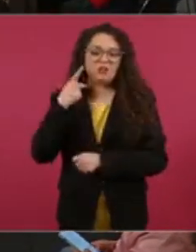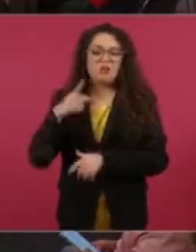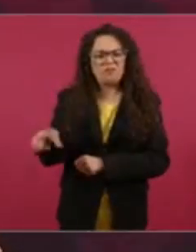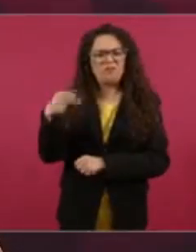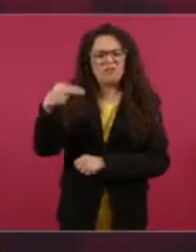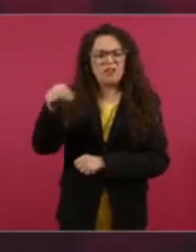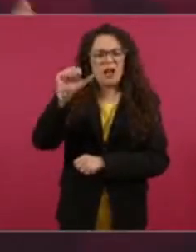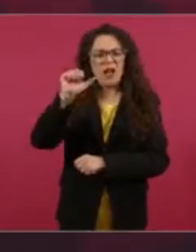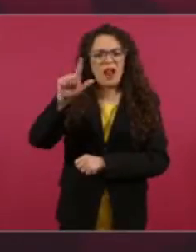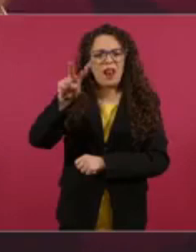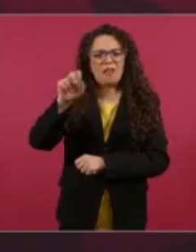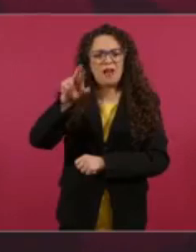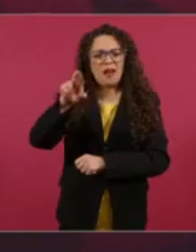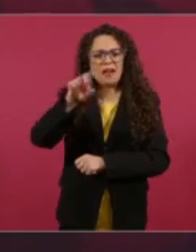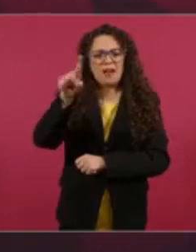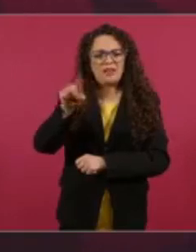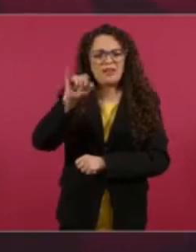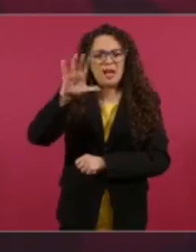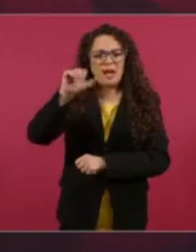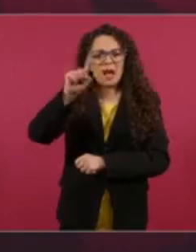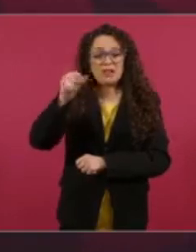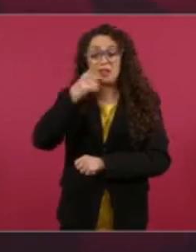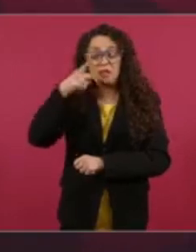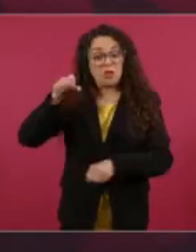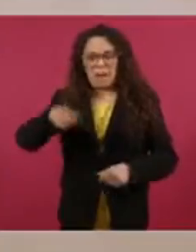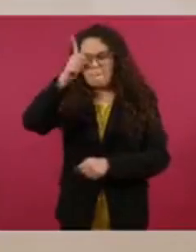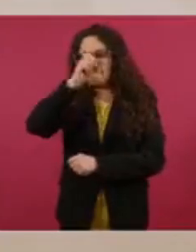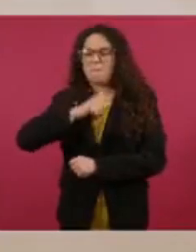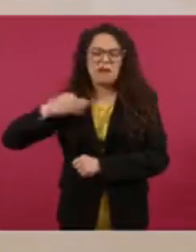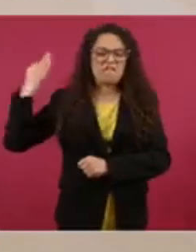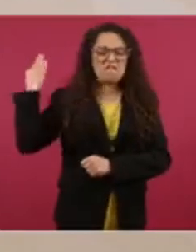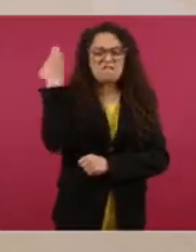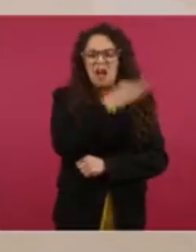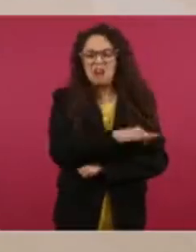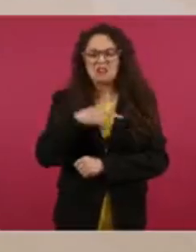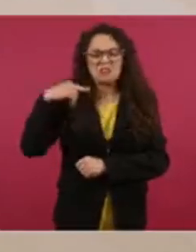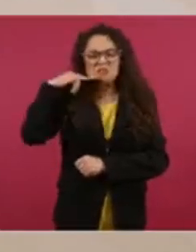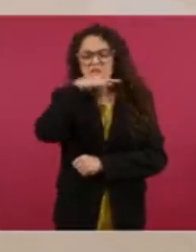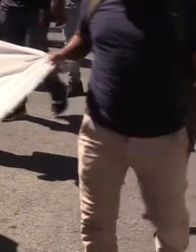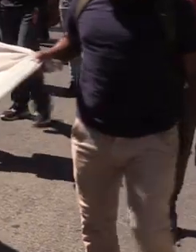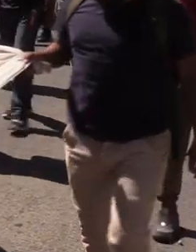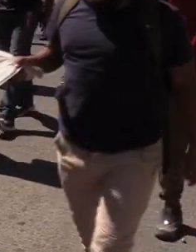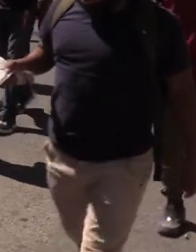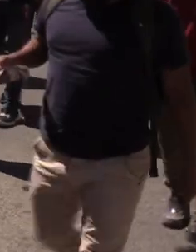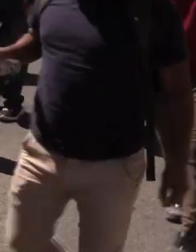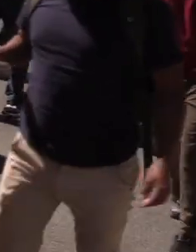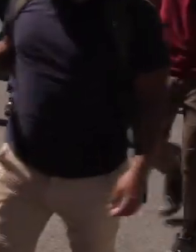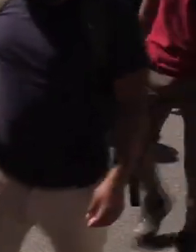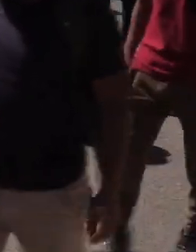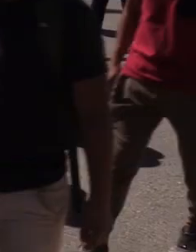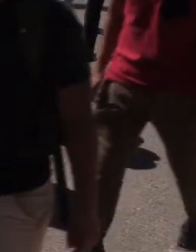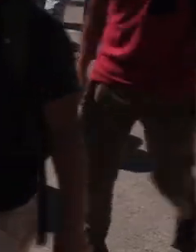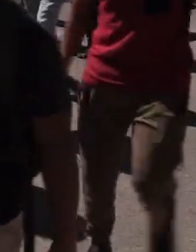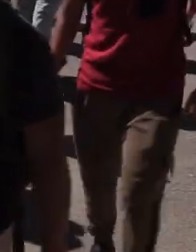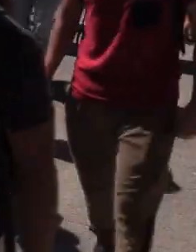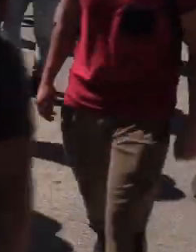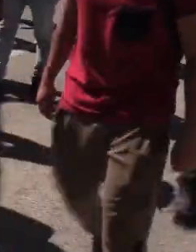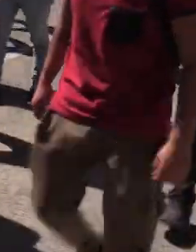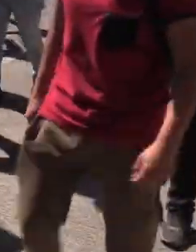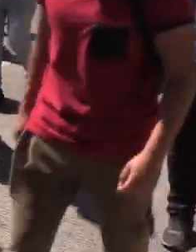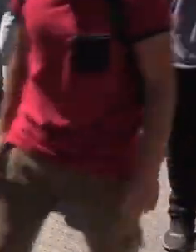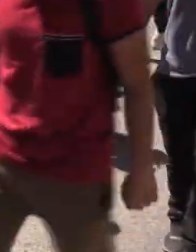Icaza, pseudo defensor de derechos humanos, un farsante, hasta los del PRO. Dijo que la politización de los